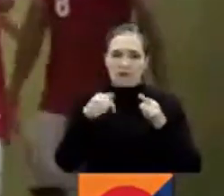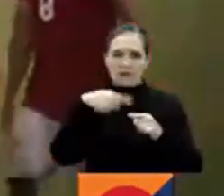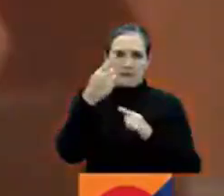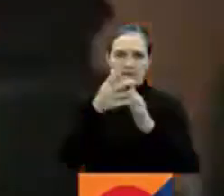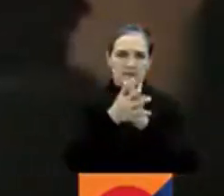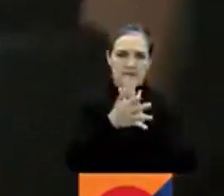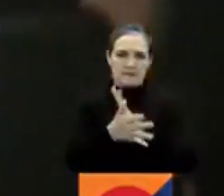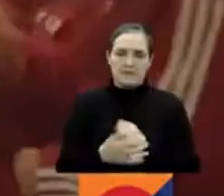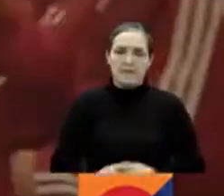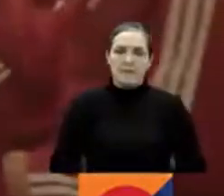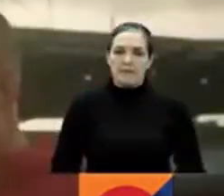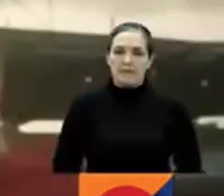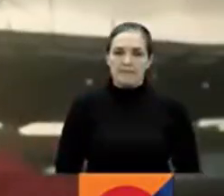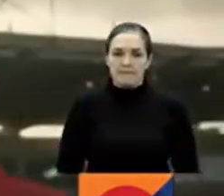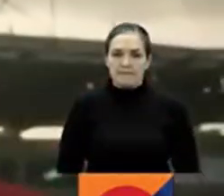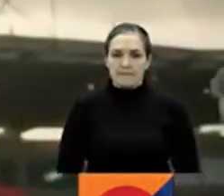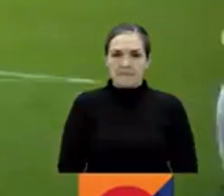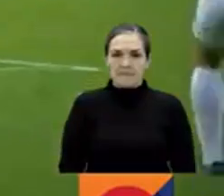desarrollo.